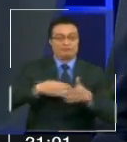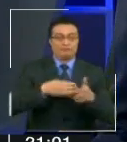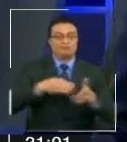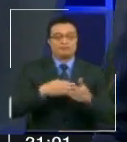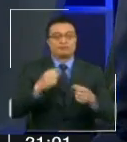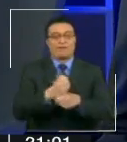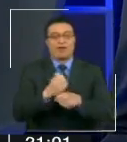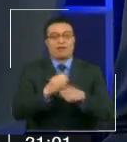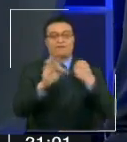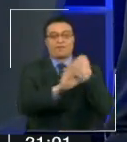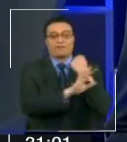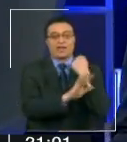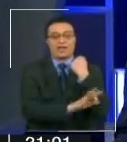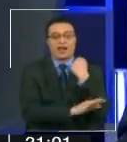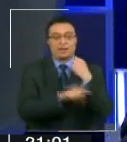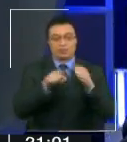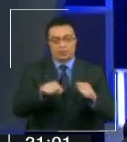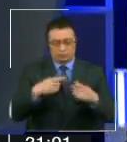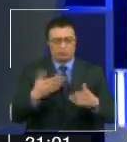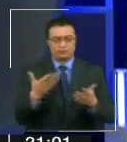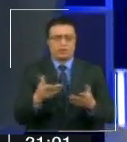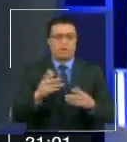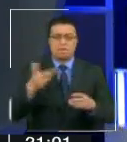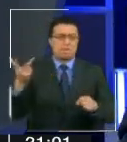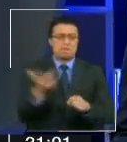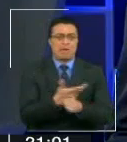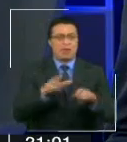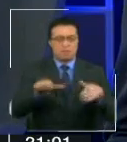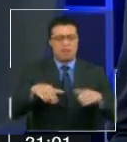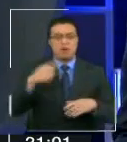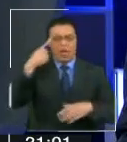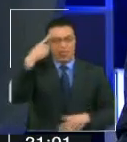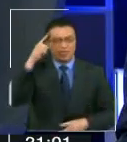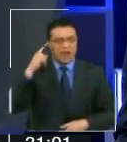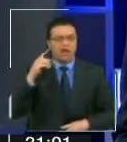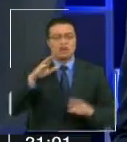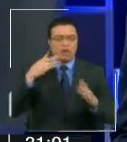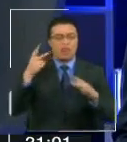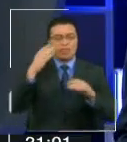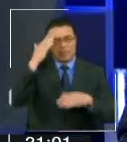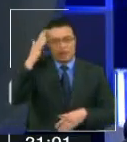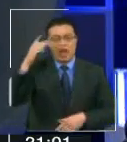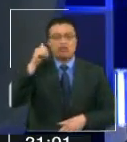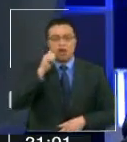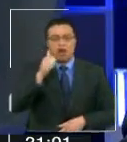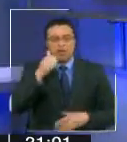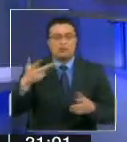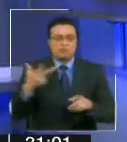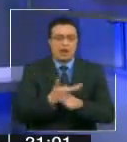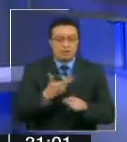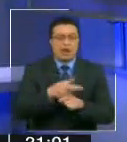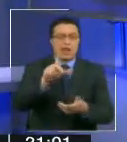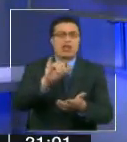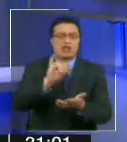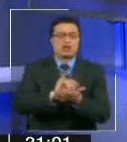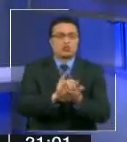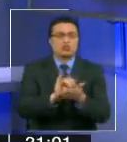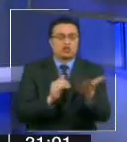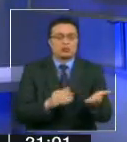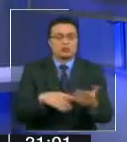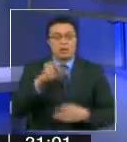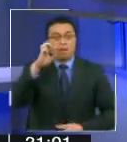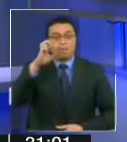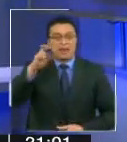fiscales. Una conducta impresentable que sigue dañando día a día el prestigio de esa institución. Mientras causas como